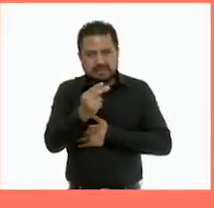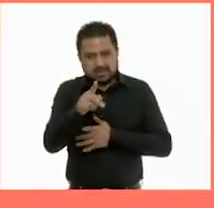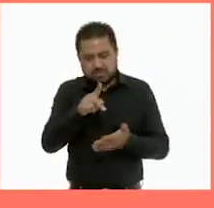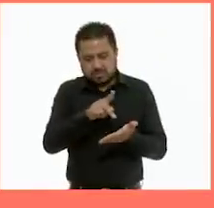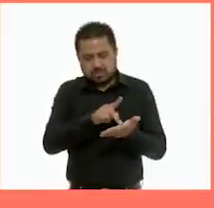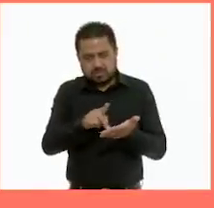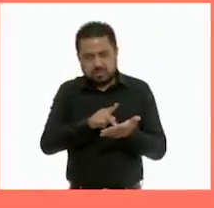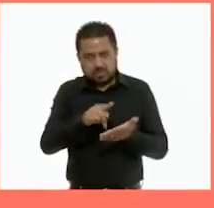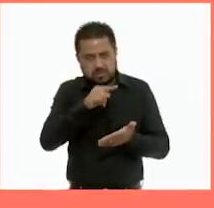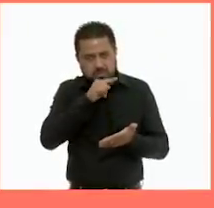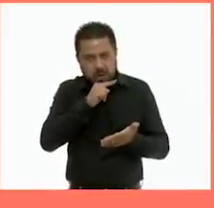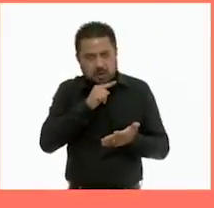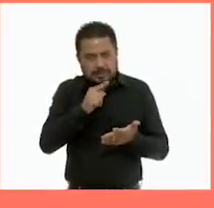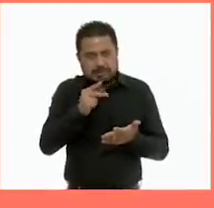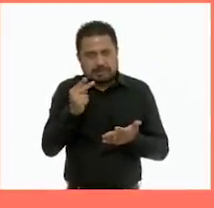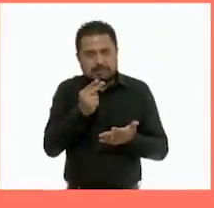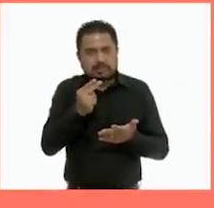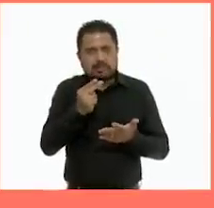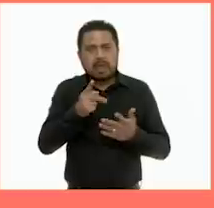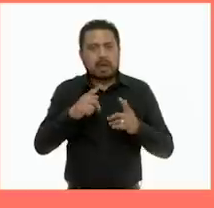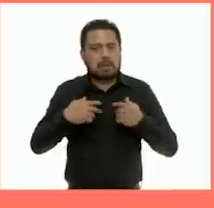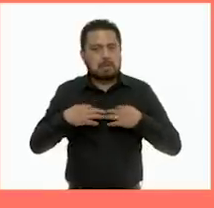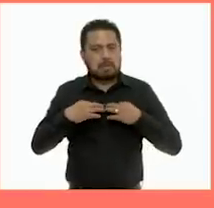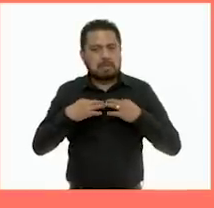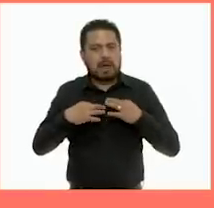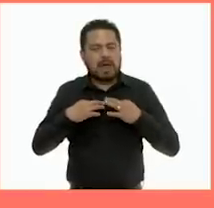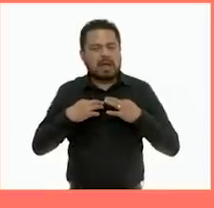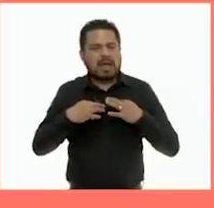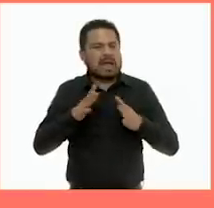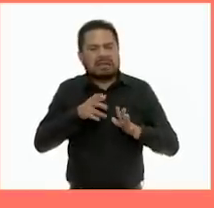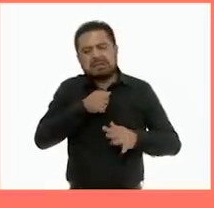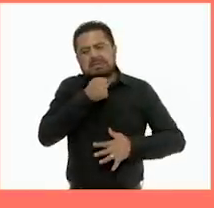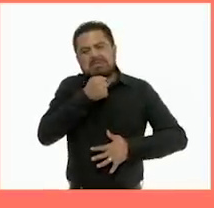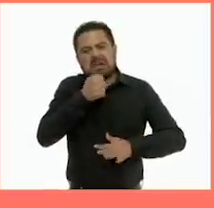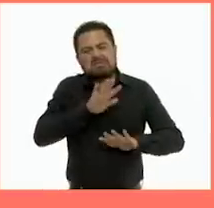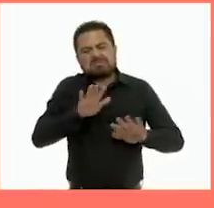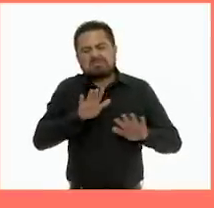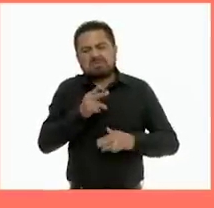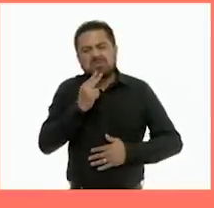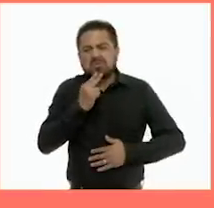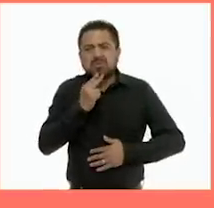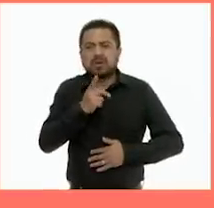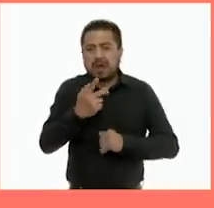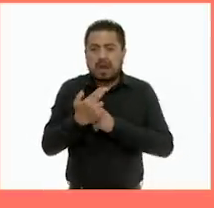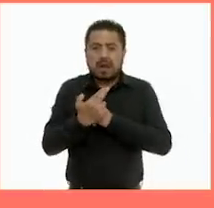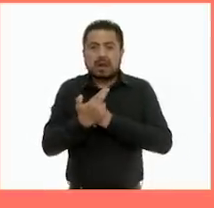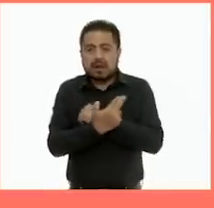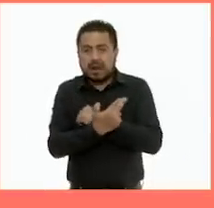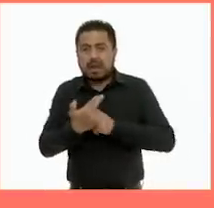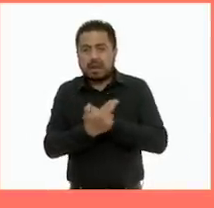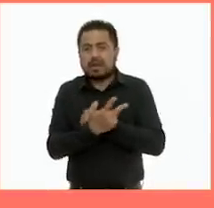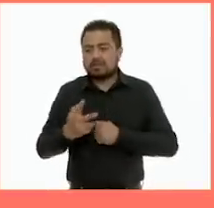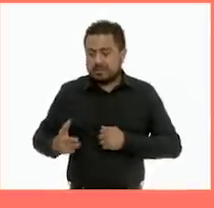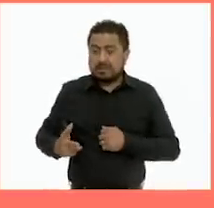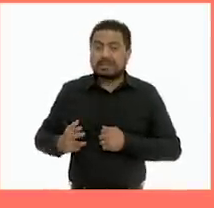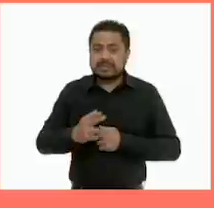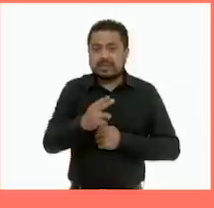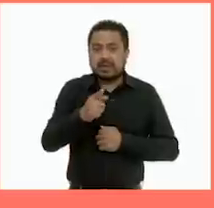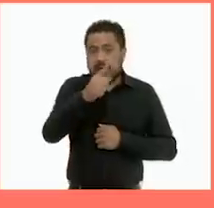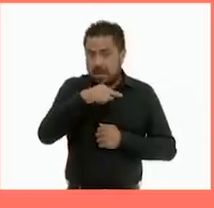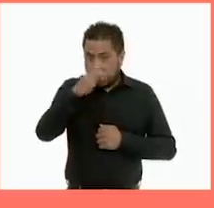plumón o una pluma Una playera de algodón que ya no uses Una regla Y tijeras